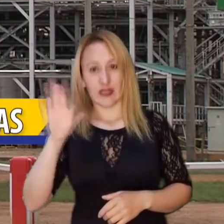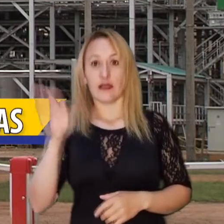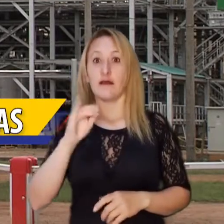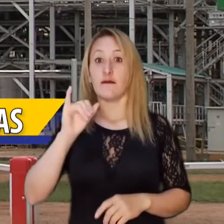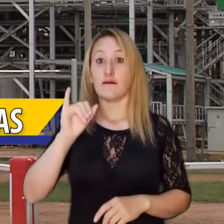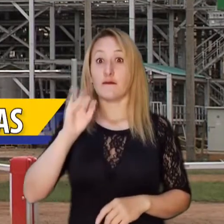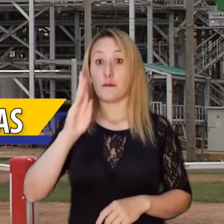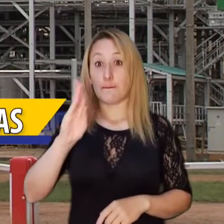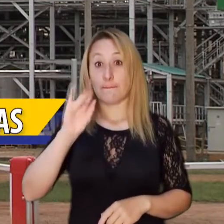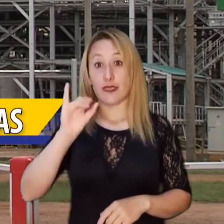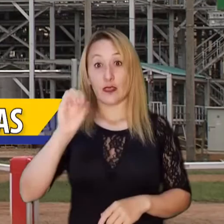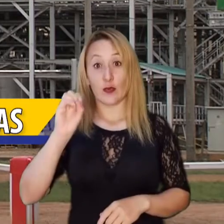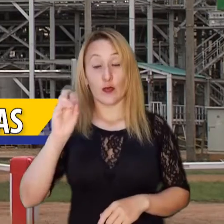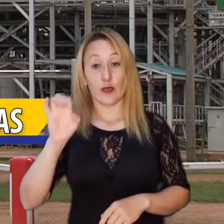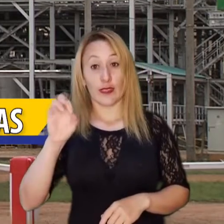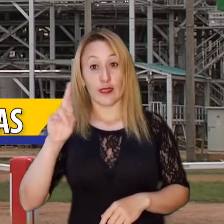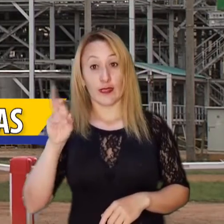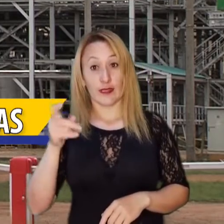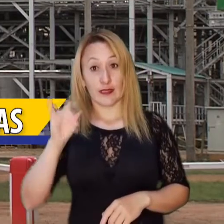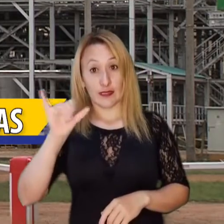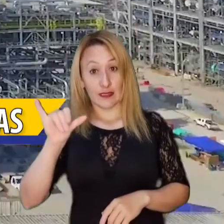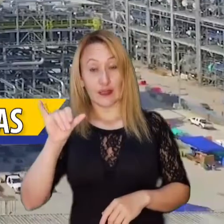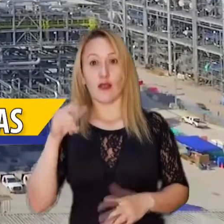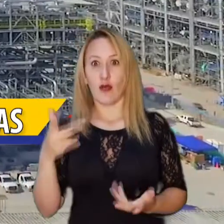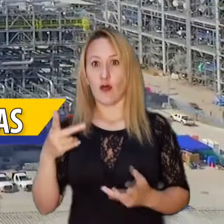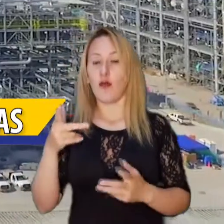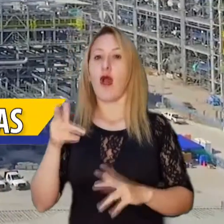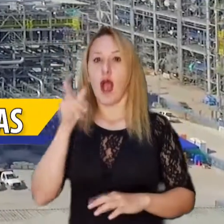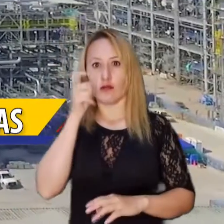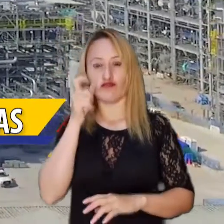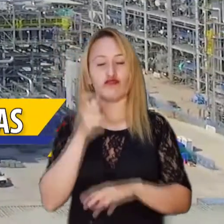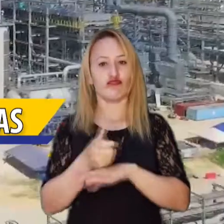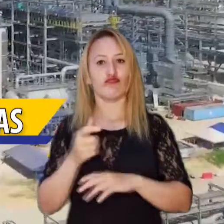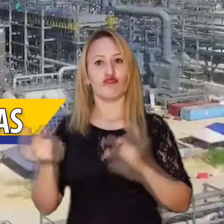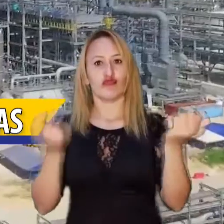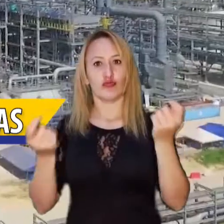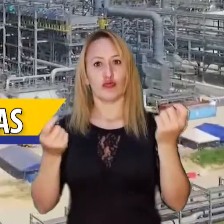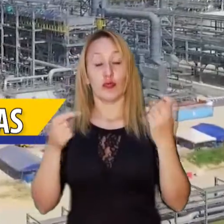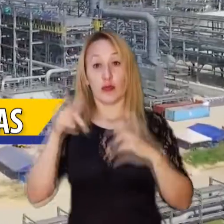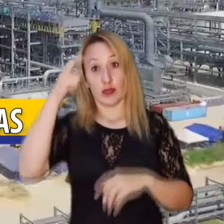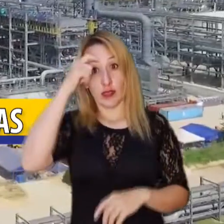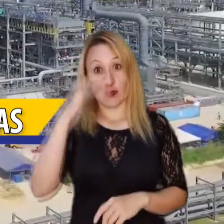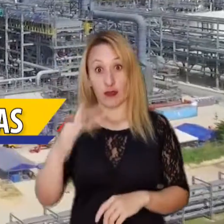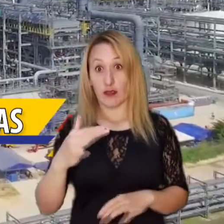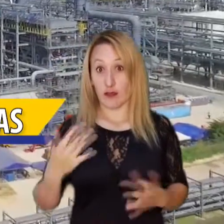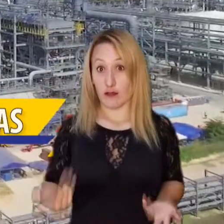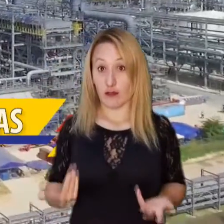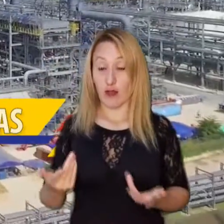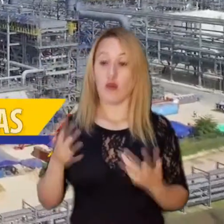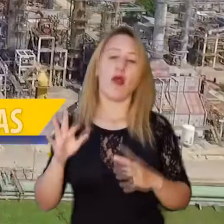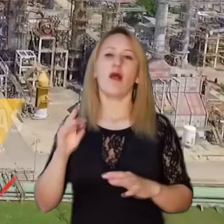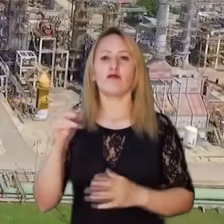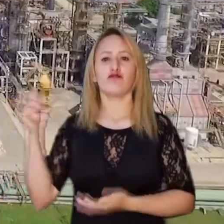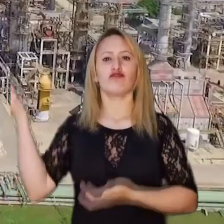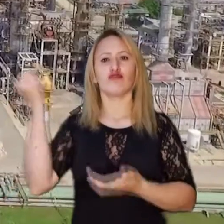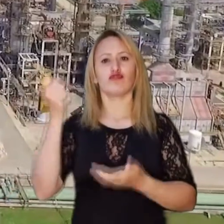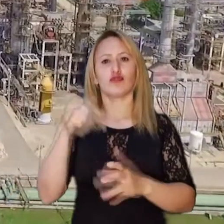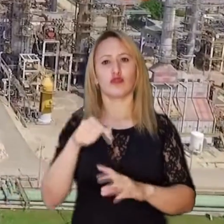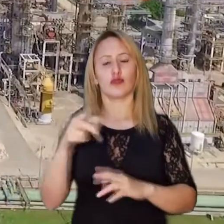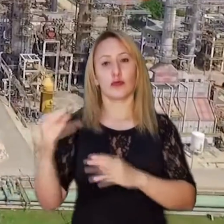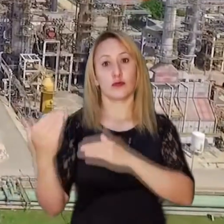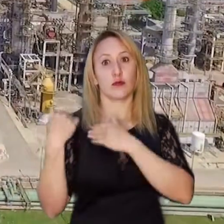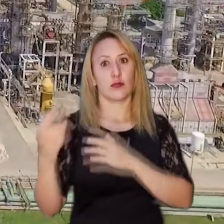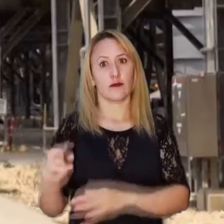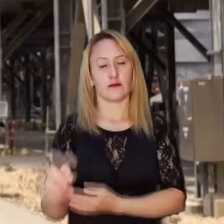Bioenergy tienen a varios de sus directivos dando explicaciones al ente de control. Para el caso de la refinería de Cartagena, presuntos sobrecostos